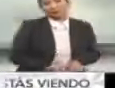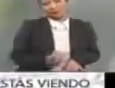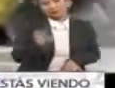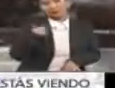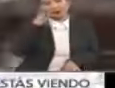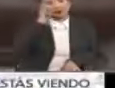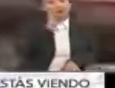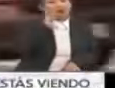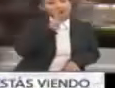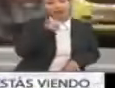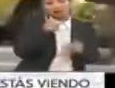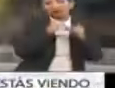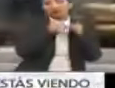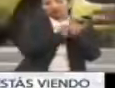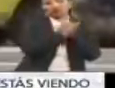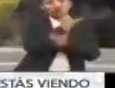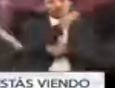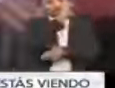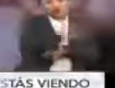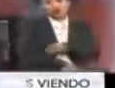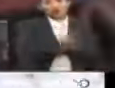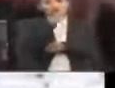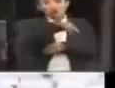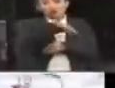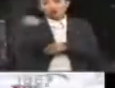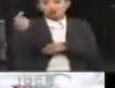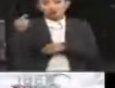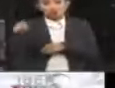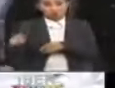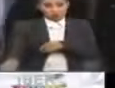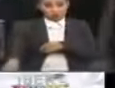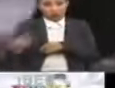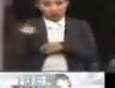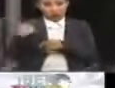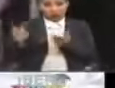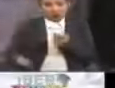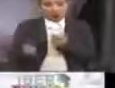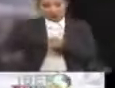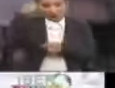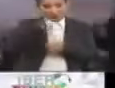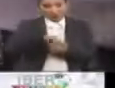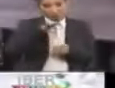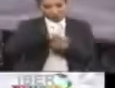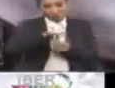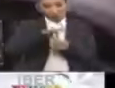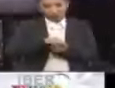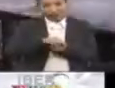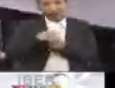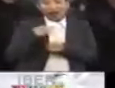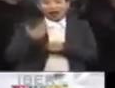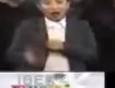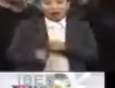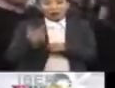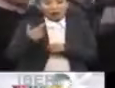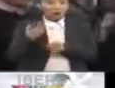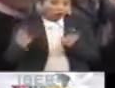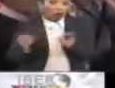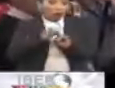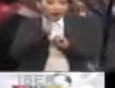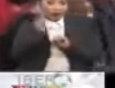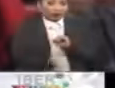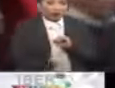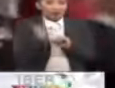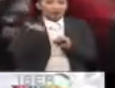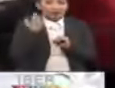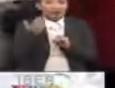redemocratización, nunca un perdedor en la primera vuelta a las elecciones, o mejor dicho, nunca